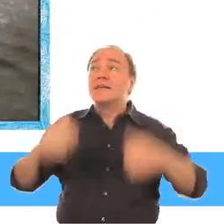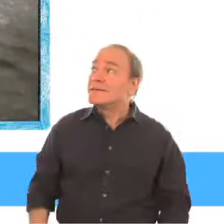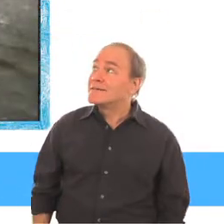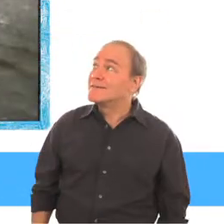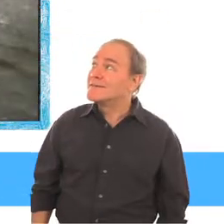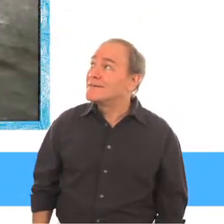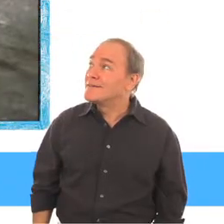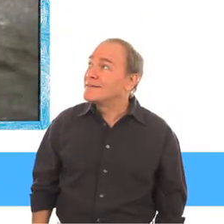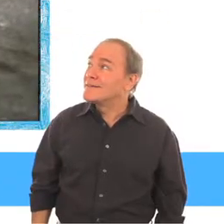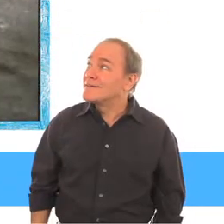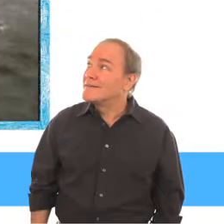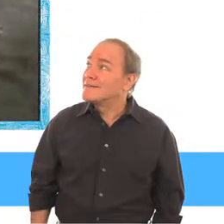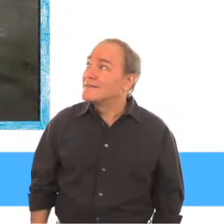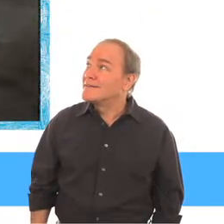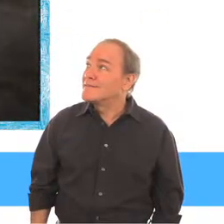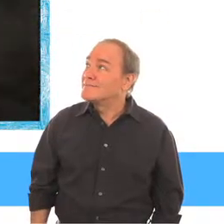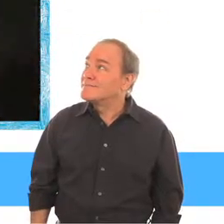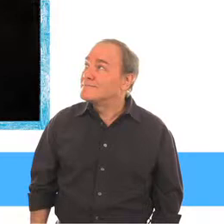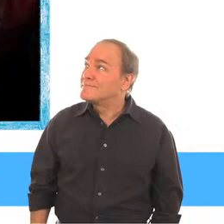Quiero construir grandes edificios